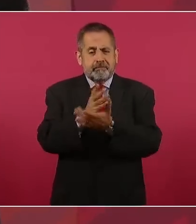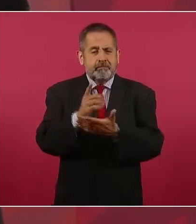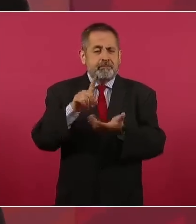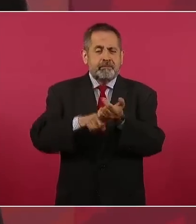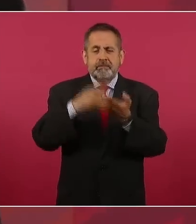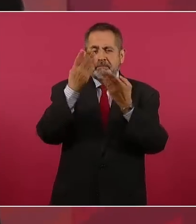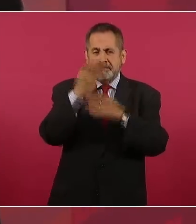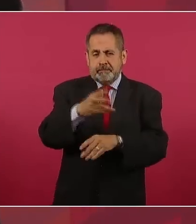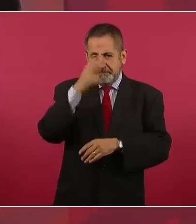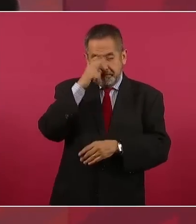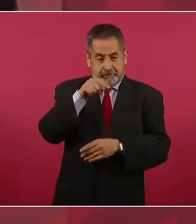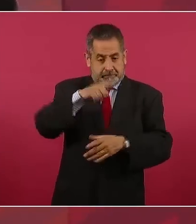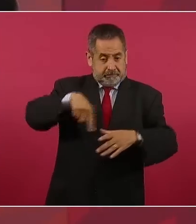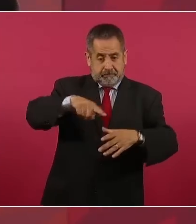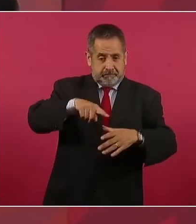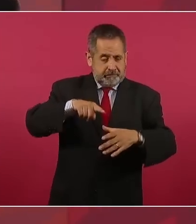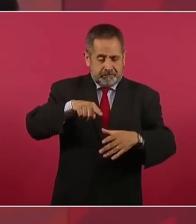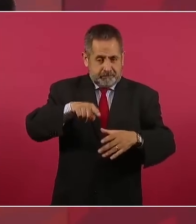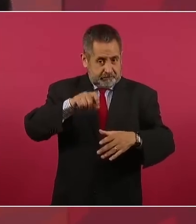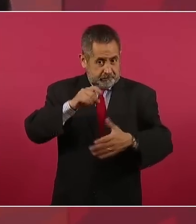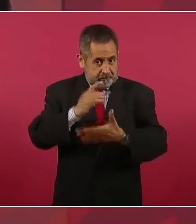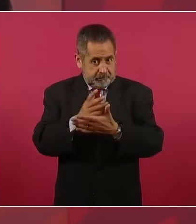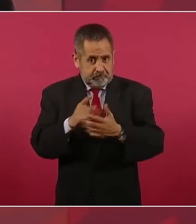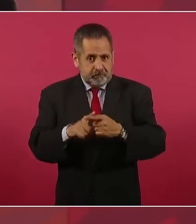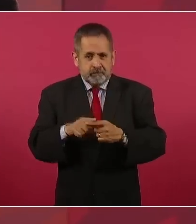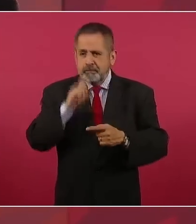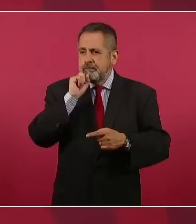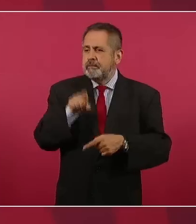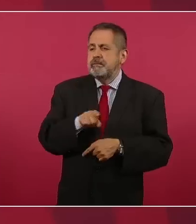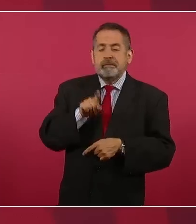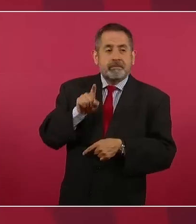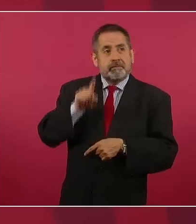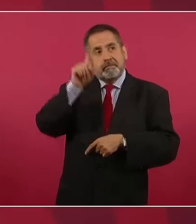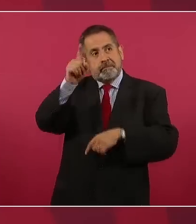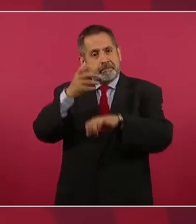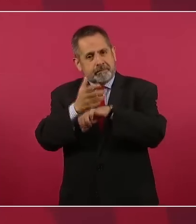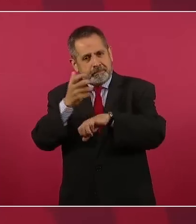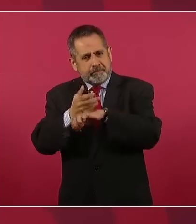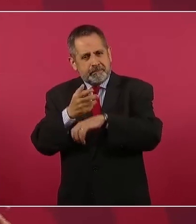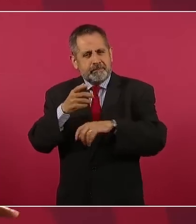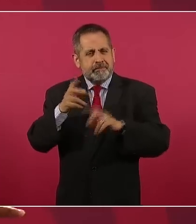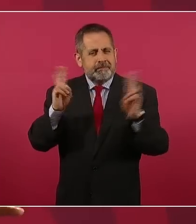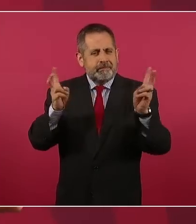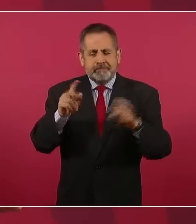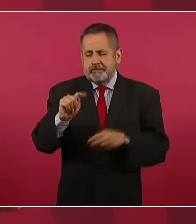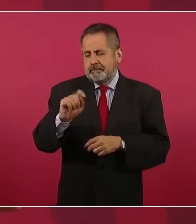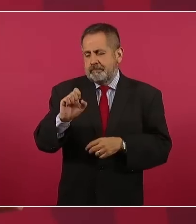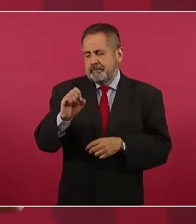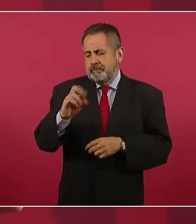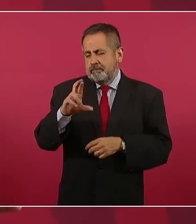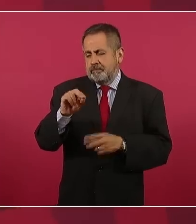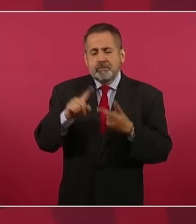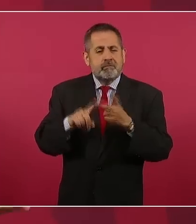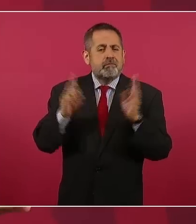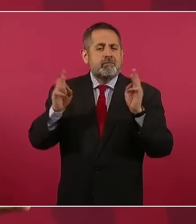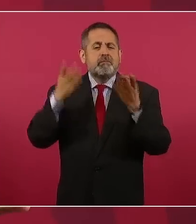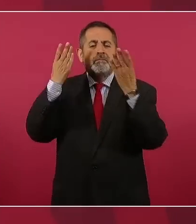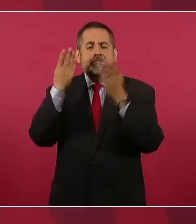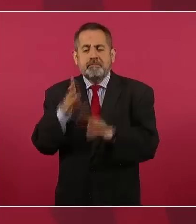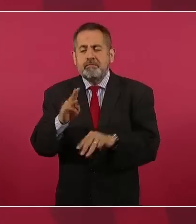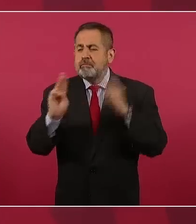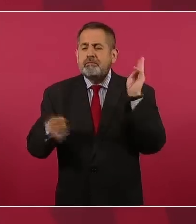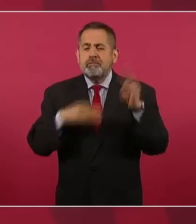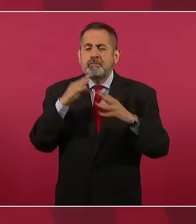del Banco de México, son los del Tesoro, son todos los bancos centrales del mundo.